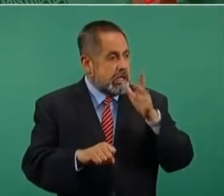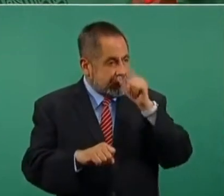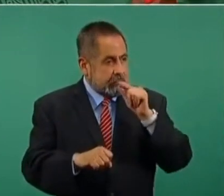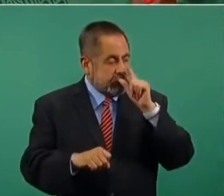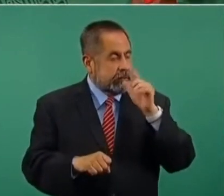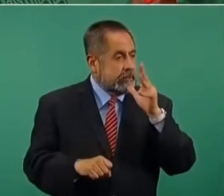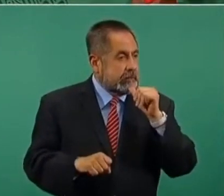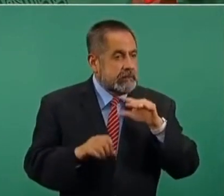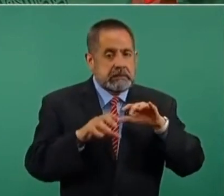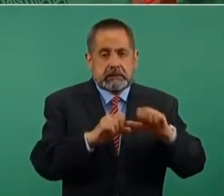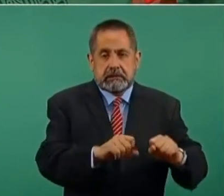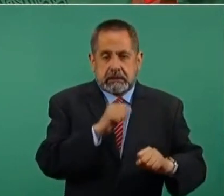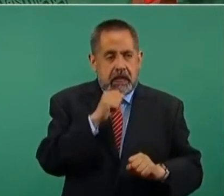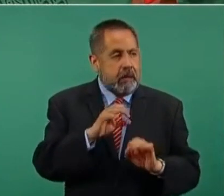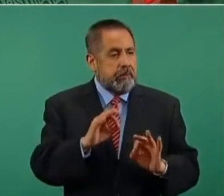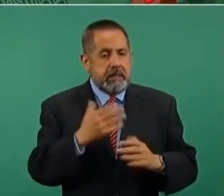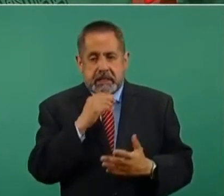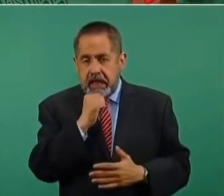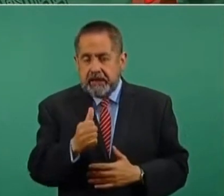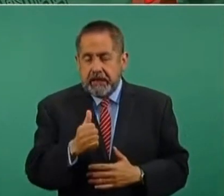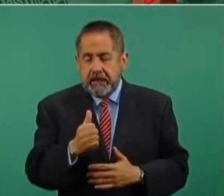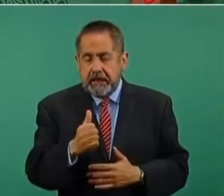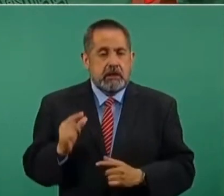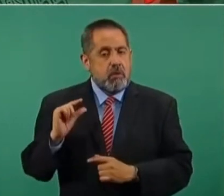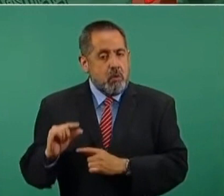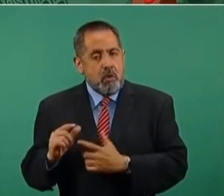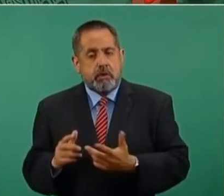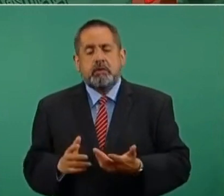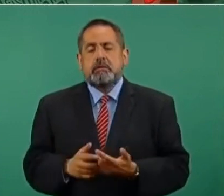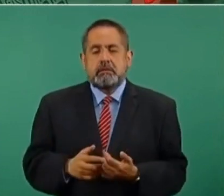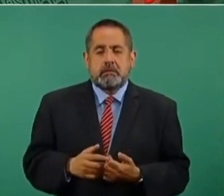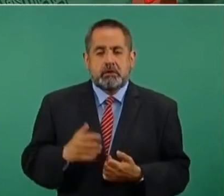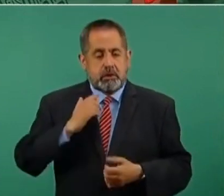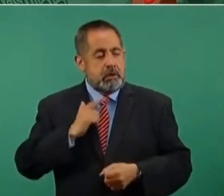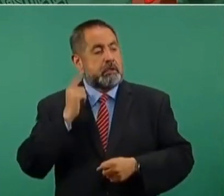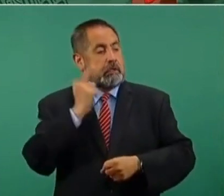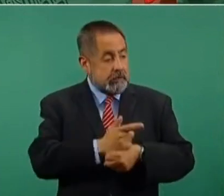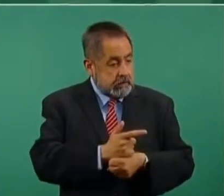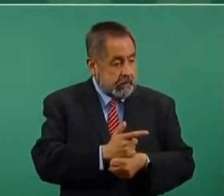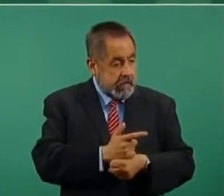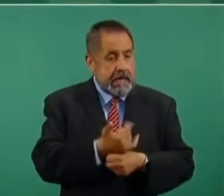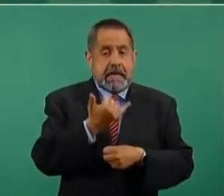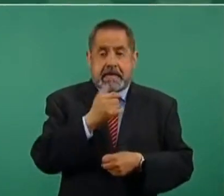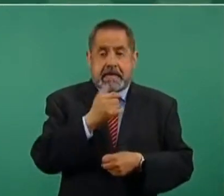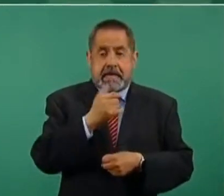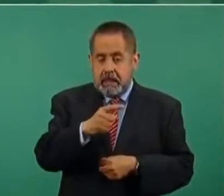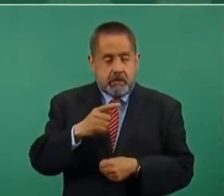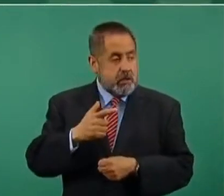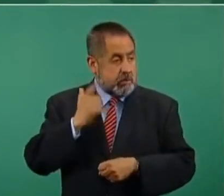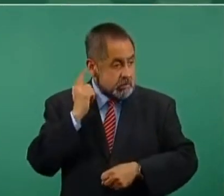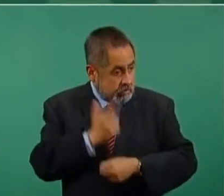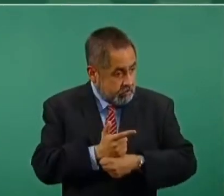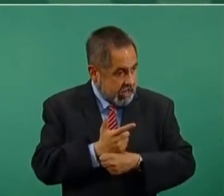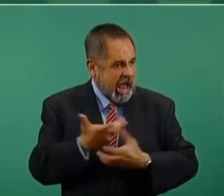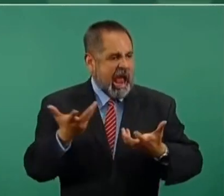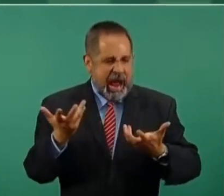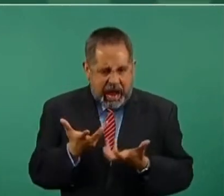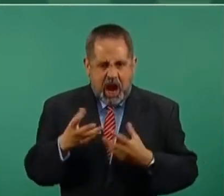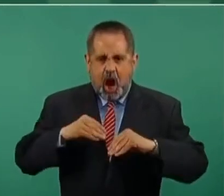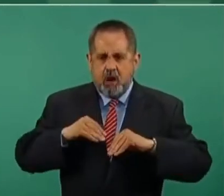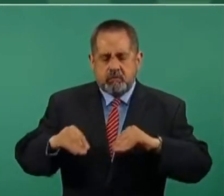adquisitivo, y no sólo me entero, sino que tomamos decisiones.